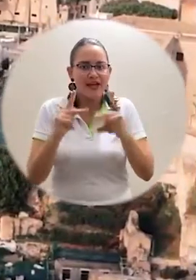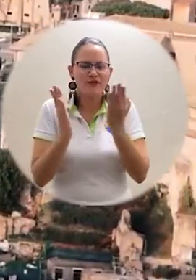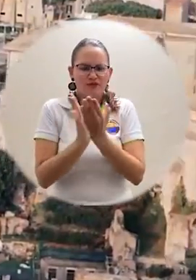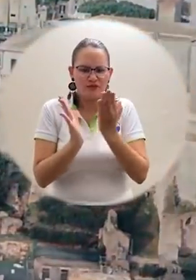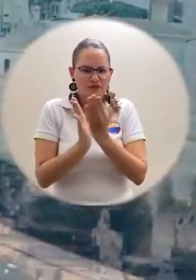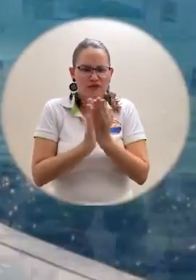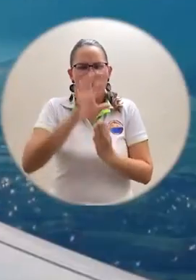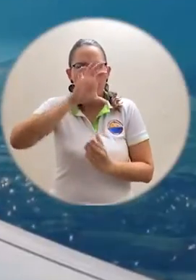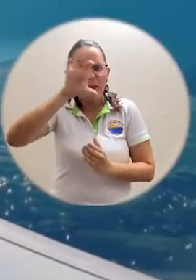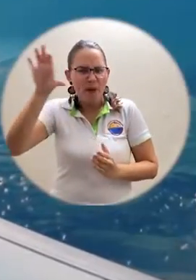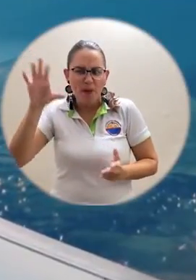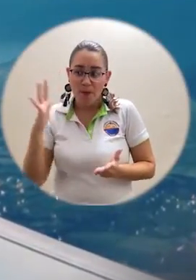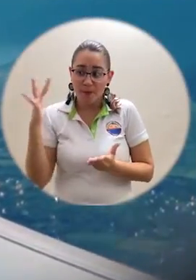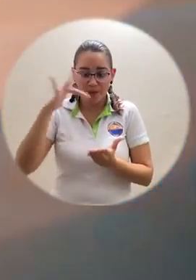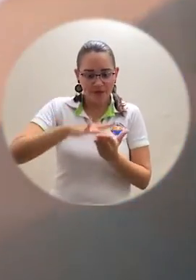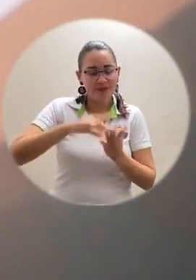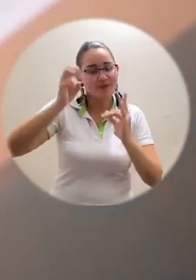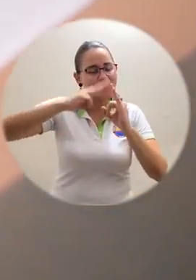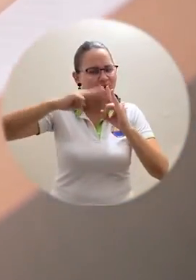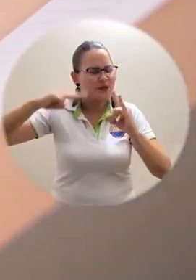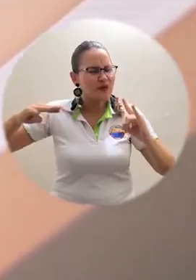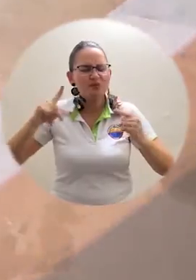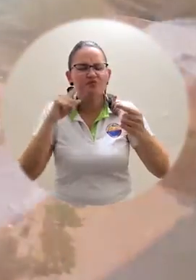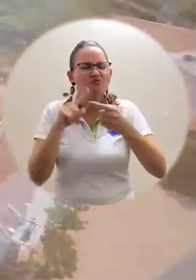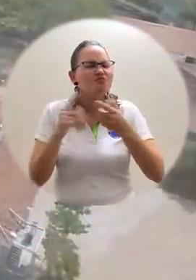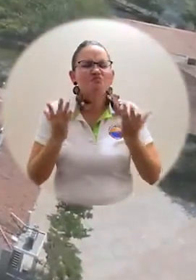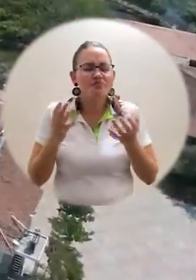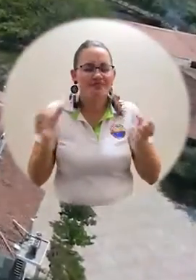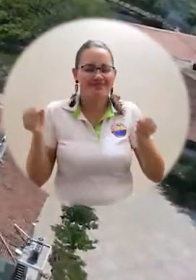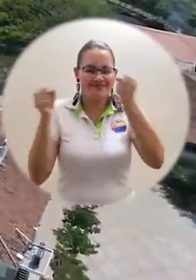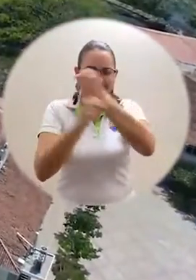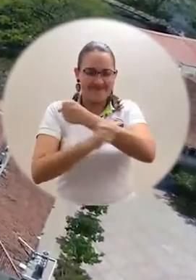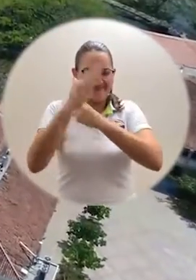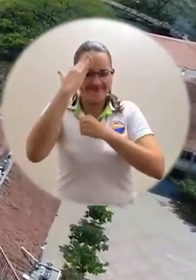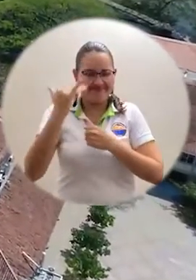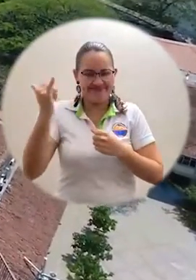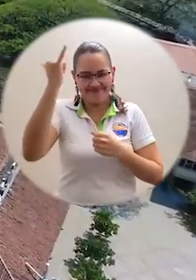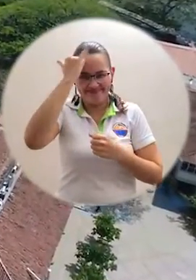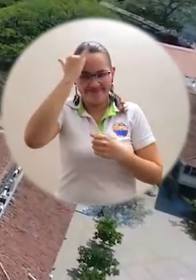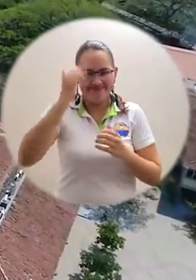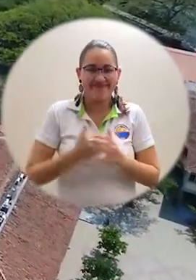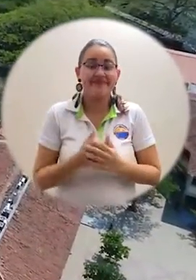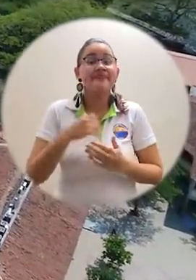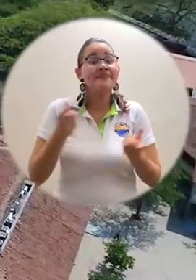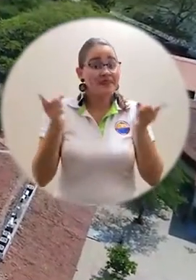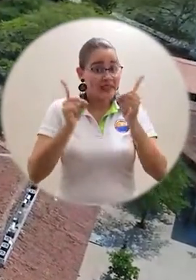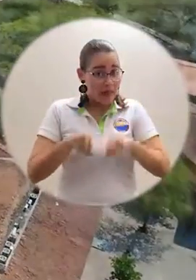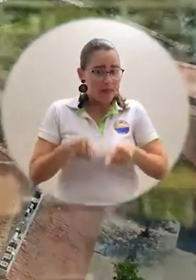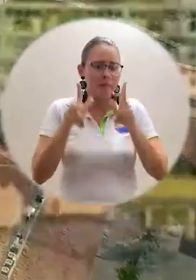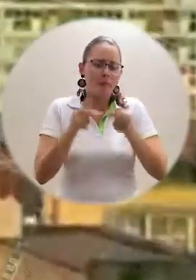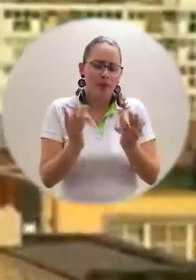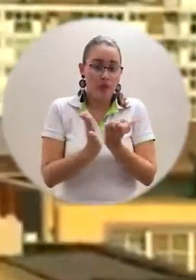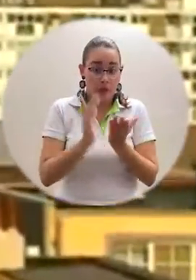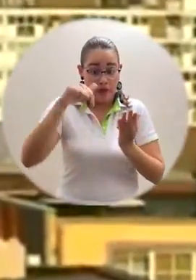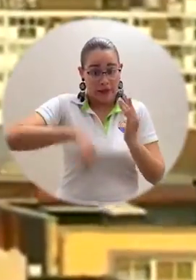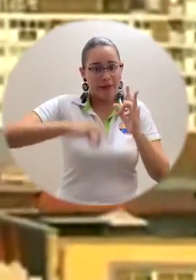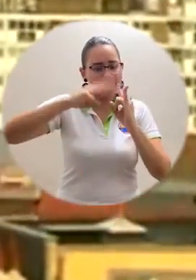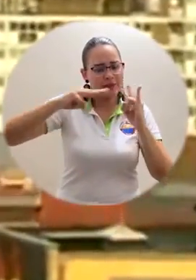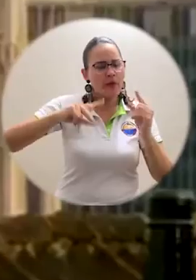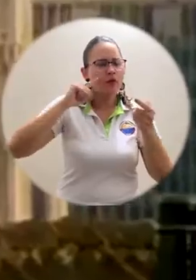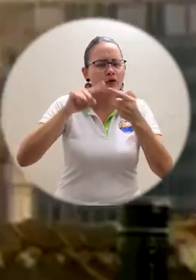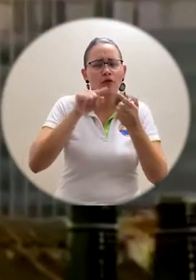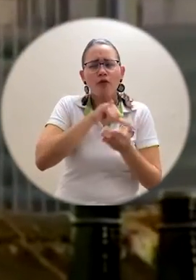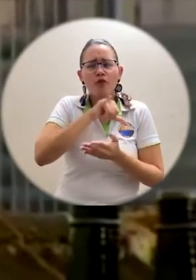Cada semestre arriban estudiantes de diferentes países a la Universidad del Magdalena con el fin de realizar un intercambio académico. Asimismo,